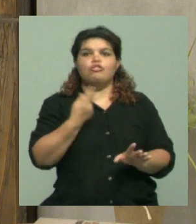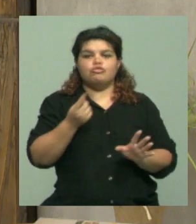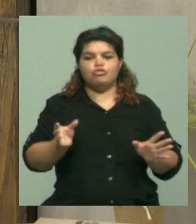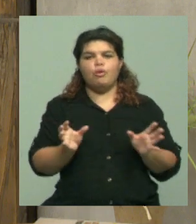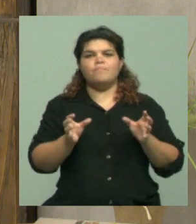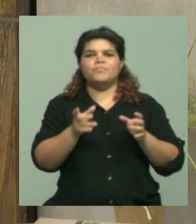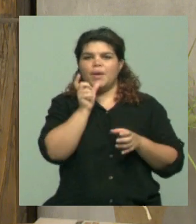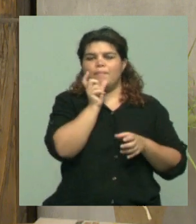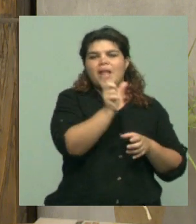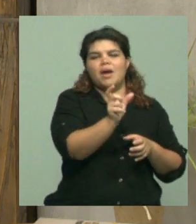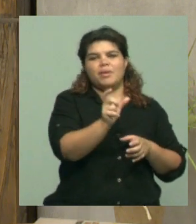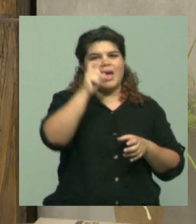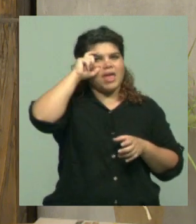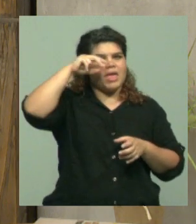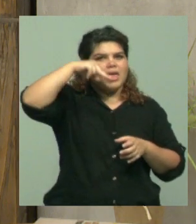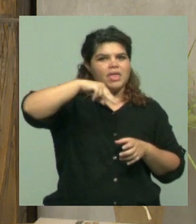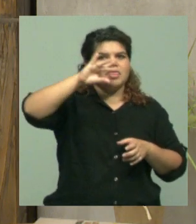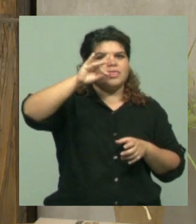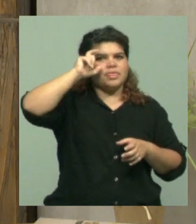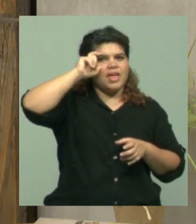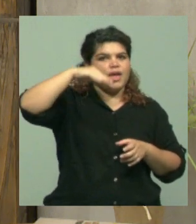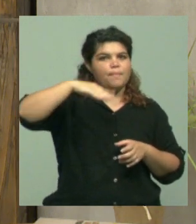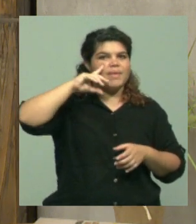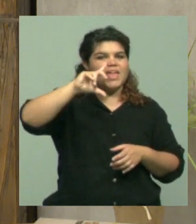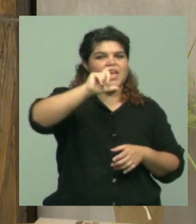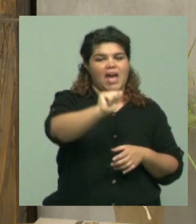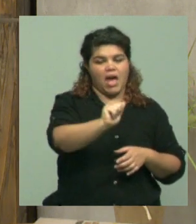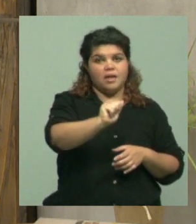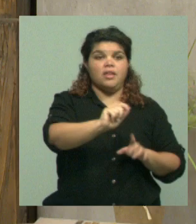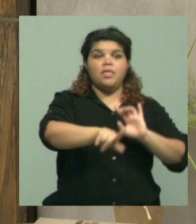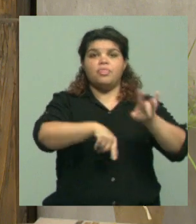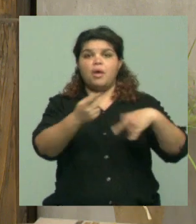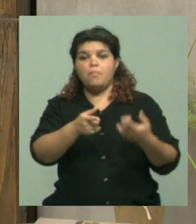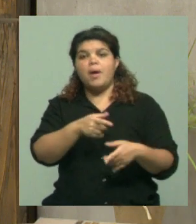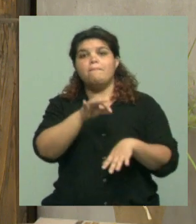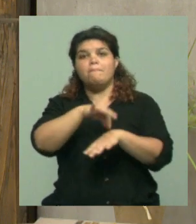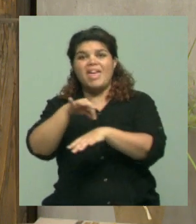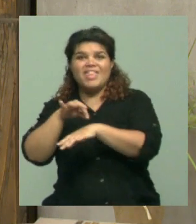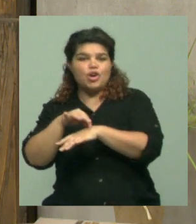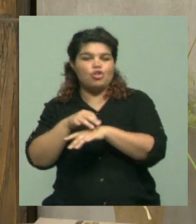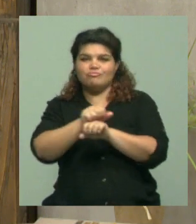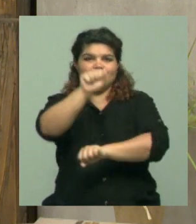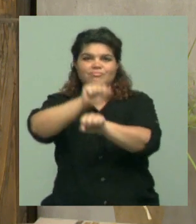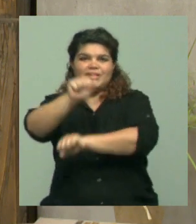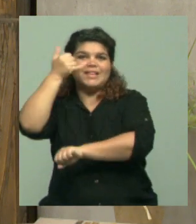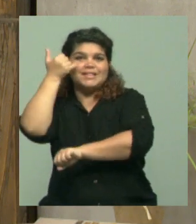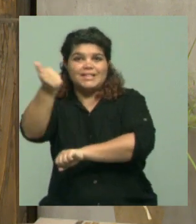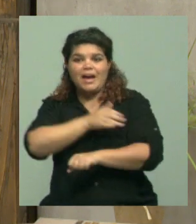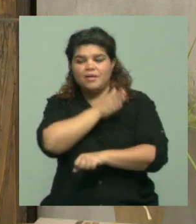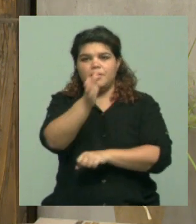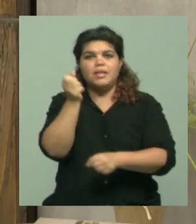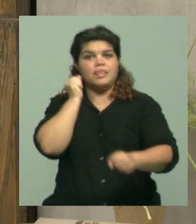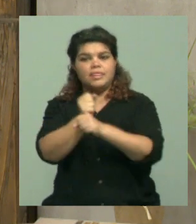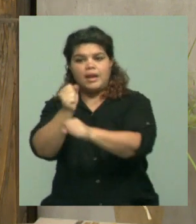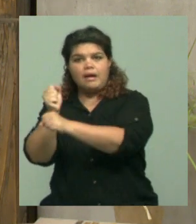estos conceptos a los alumnos, pero después cuando ya salen a la práctica médica, en el día a día de la actividad